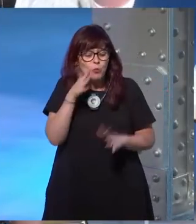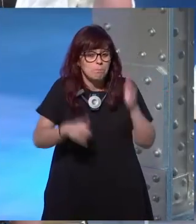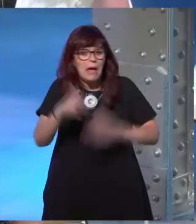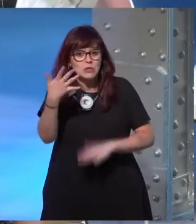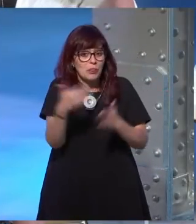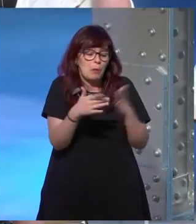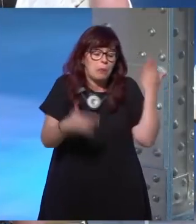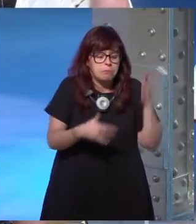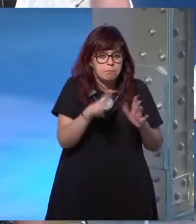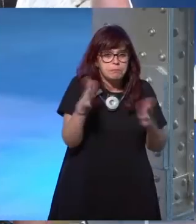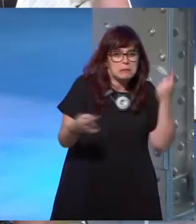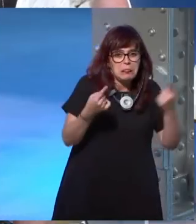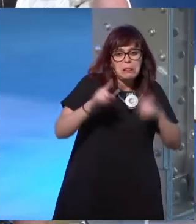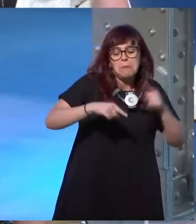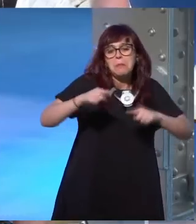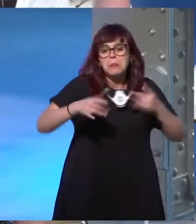.000 palabras